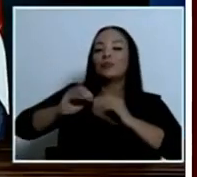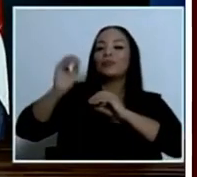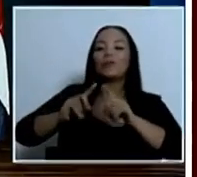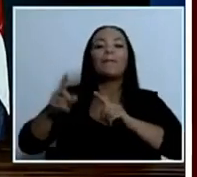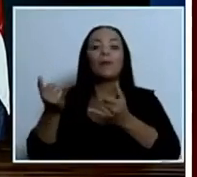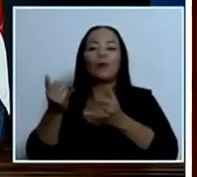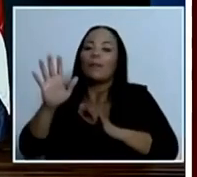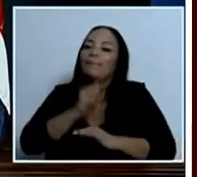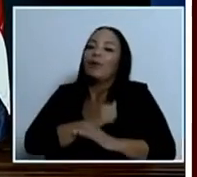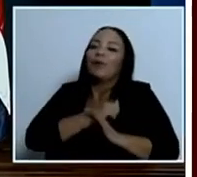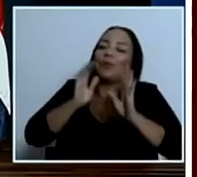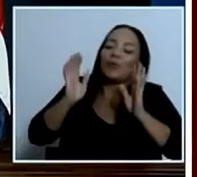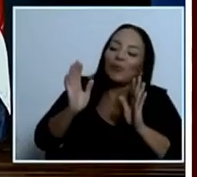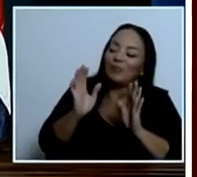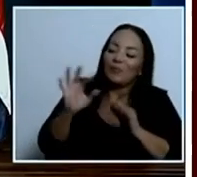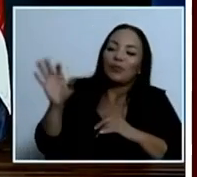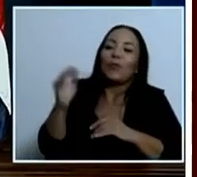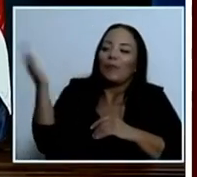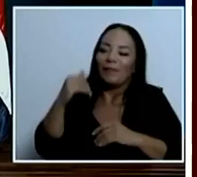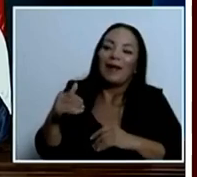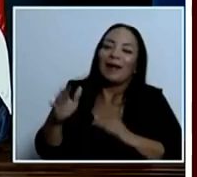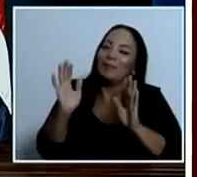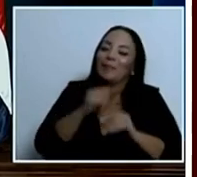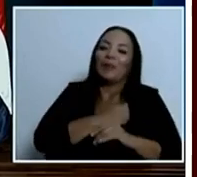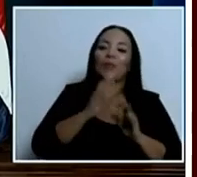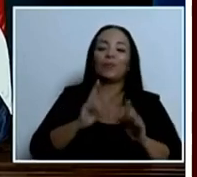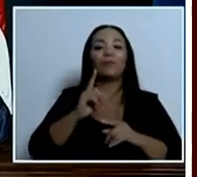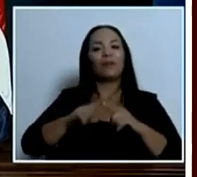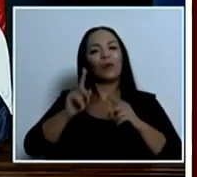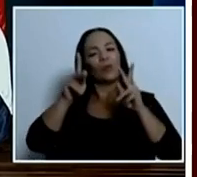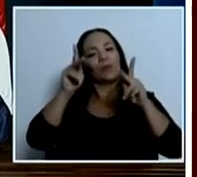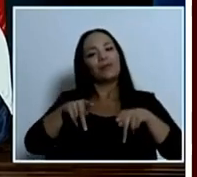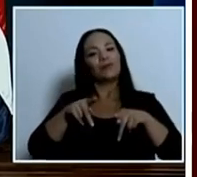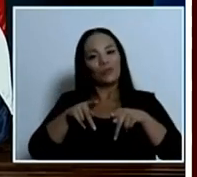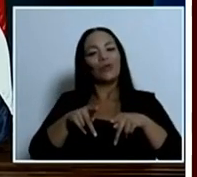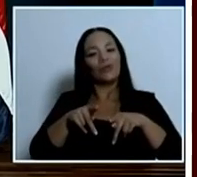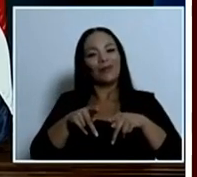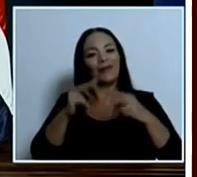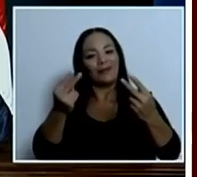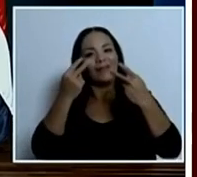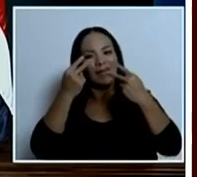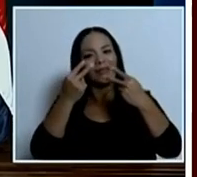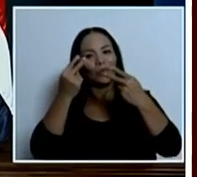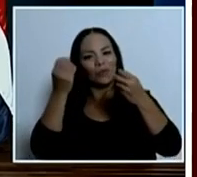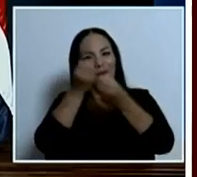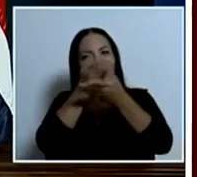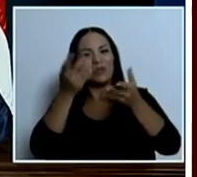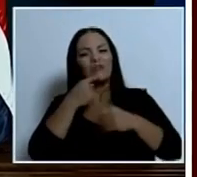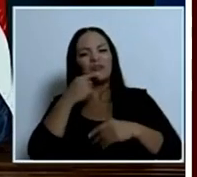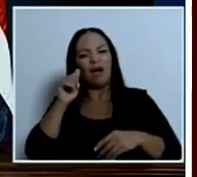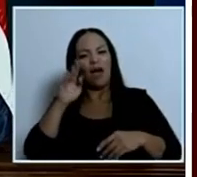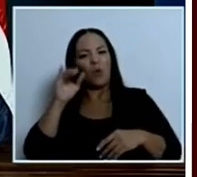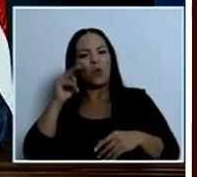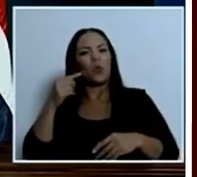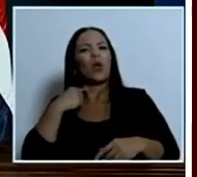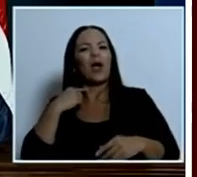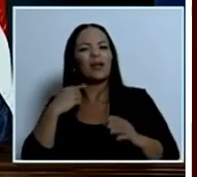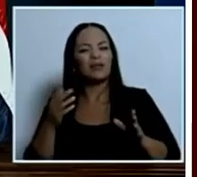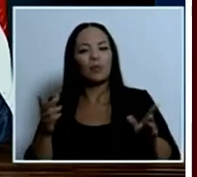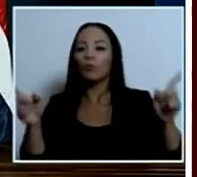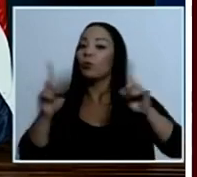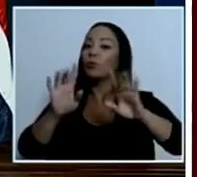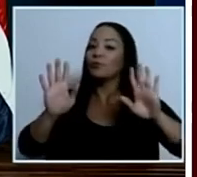Y perdón que lo agarre ese improviso, es que de una persona amiga que está viendo la transmisión dice, pero el abono sigue carísimo. No,